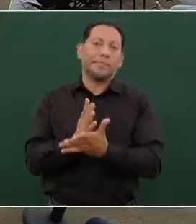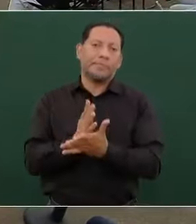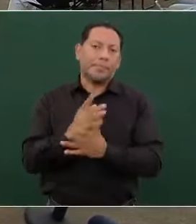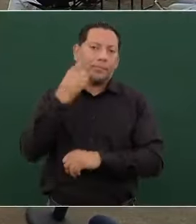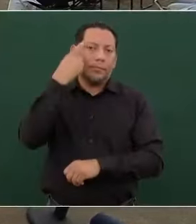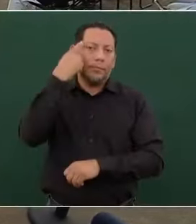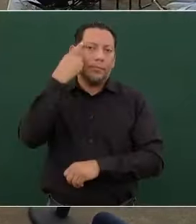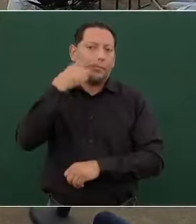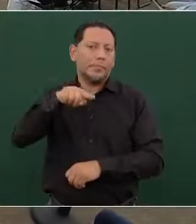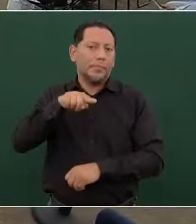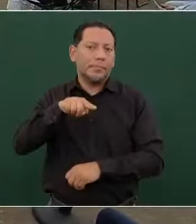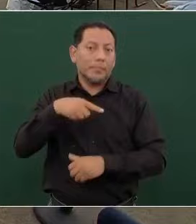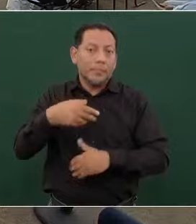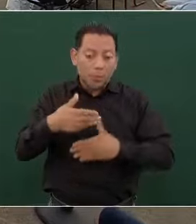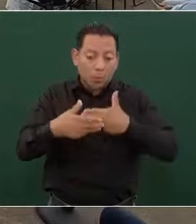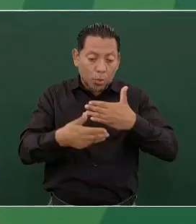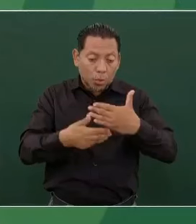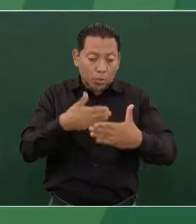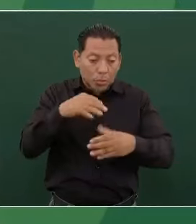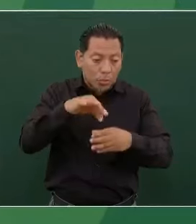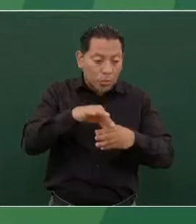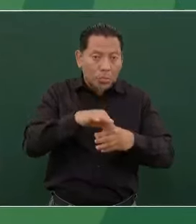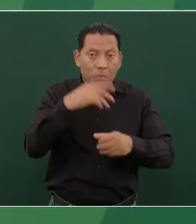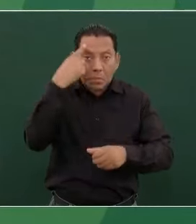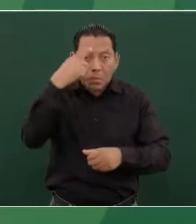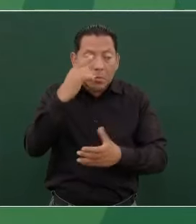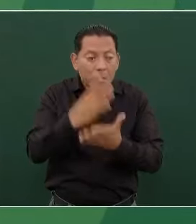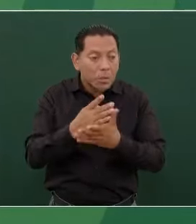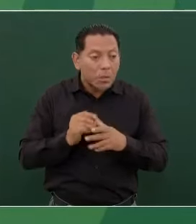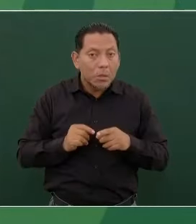procesos de imposición.